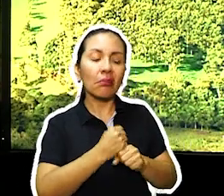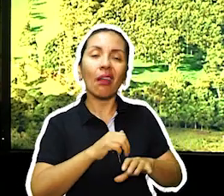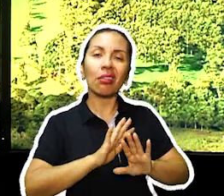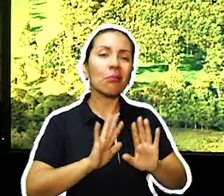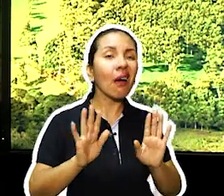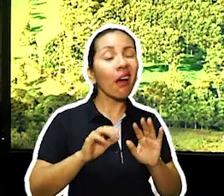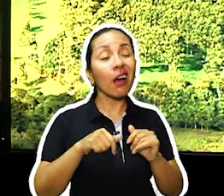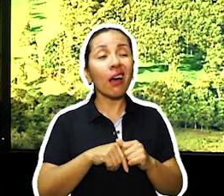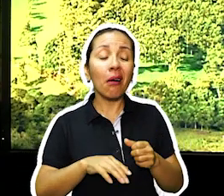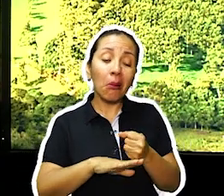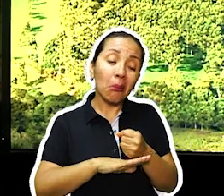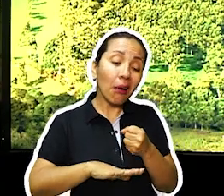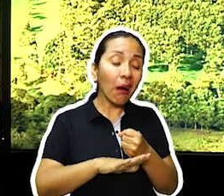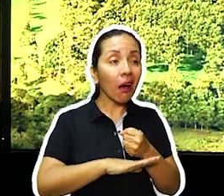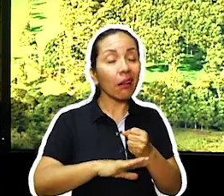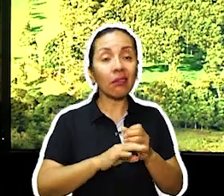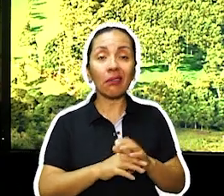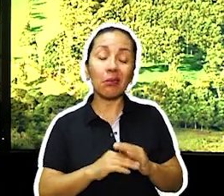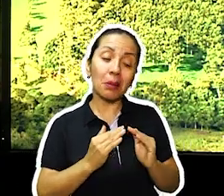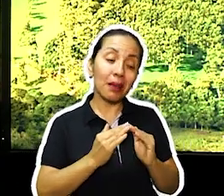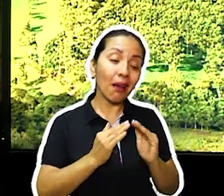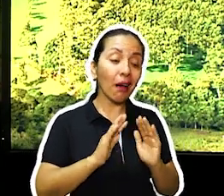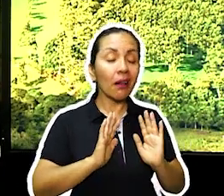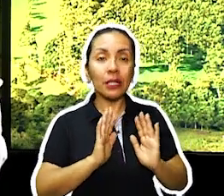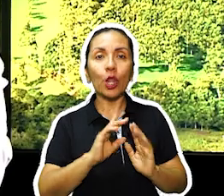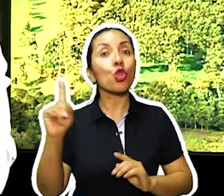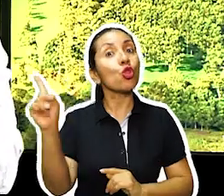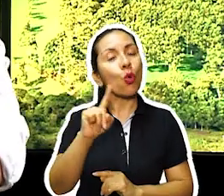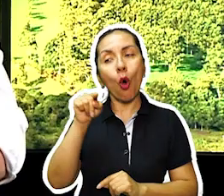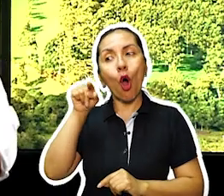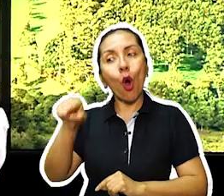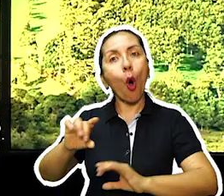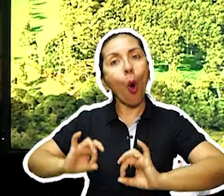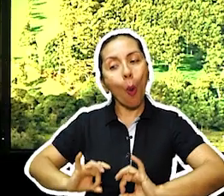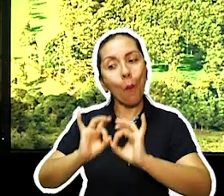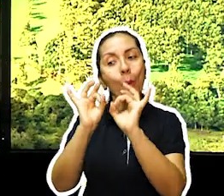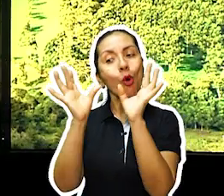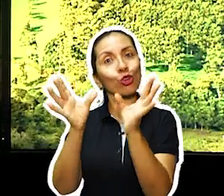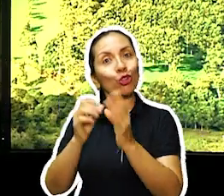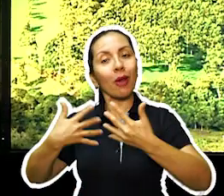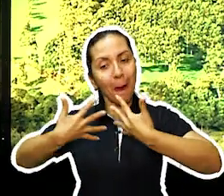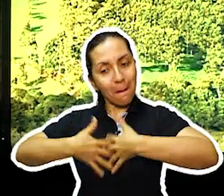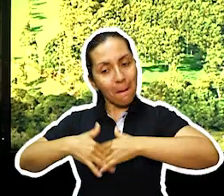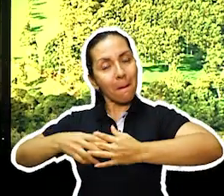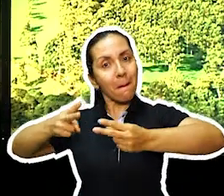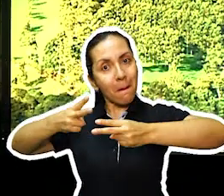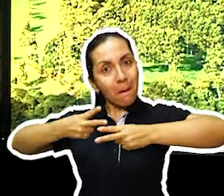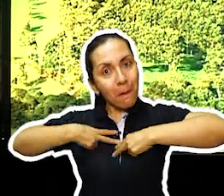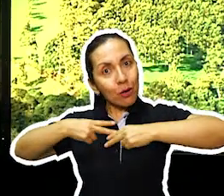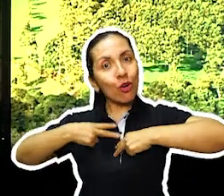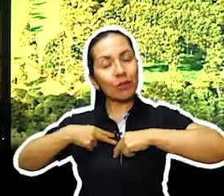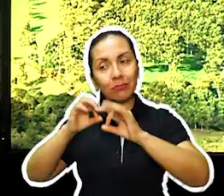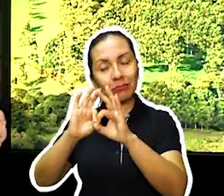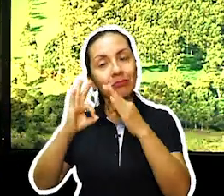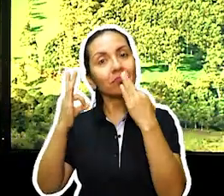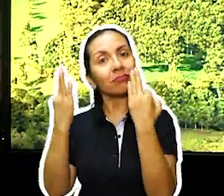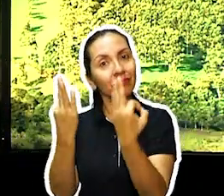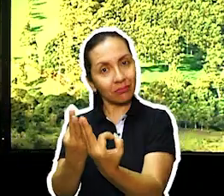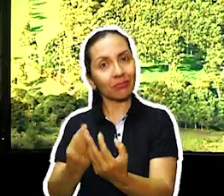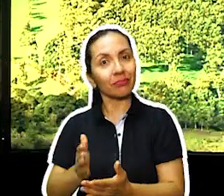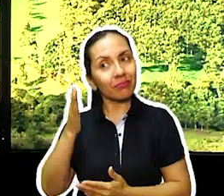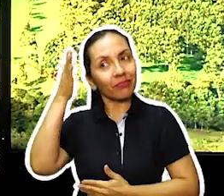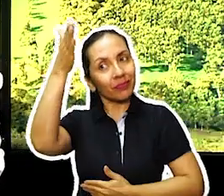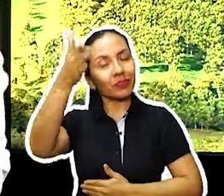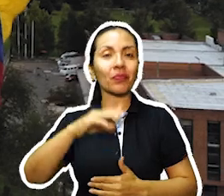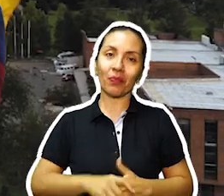un escampadero o como un sostenimiento básico para su casa, sino como una oportunidad de formar una familia empresarial que genere un